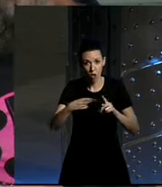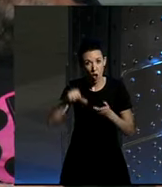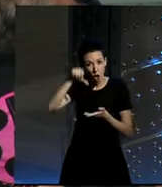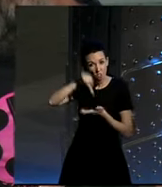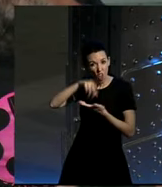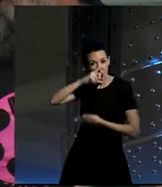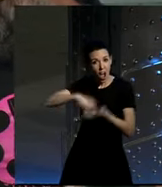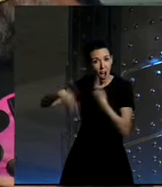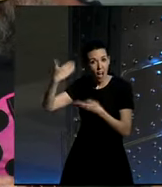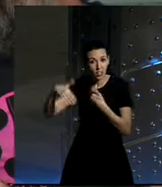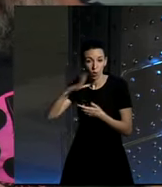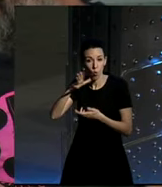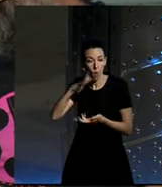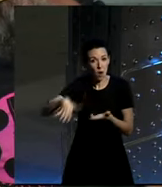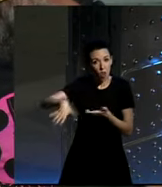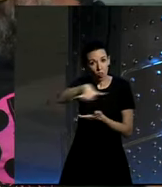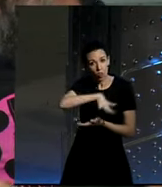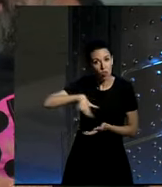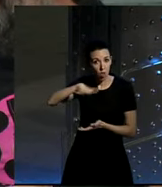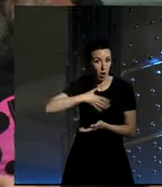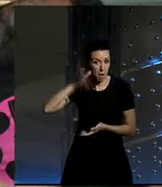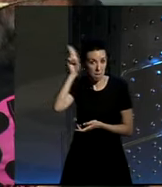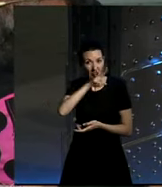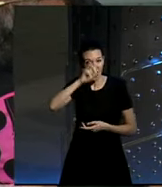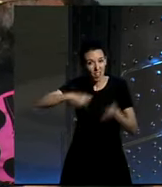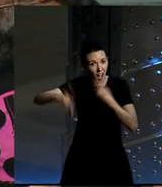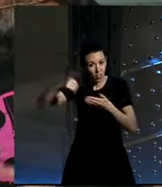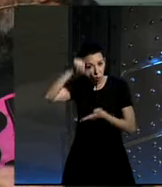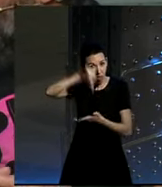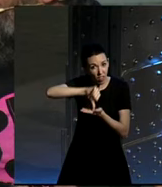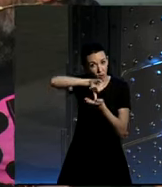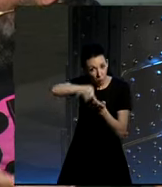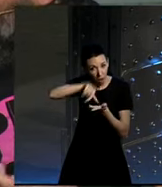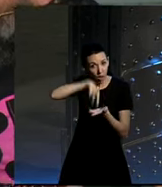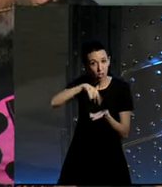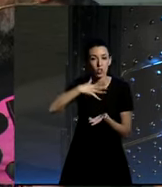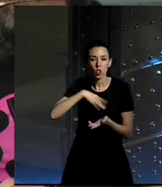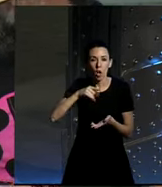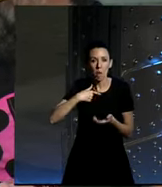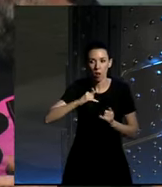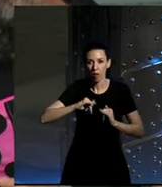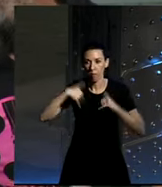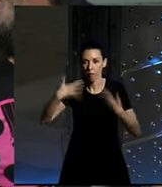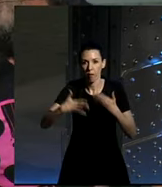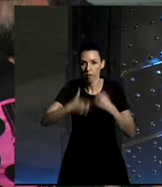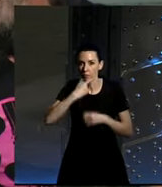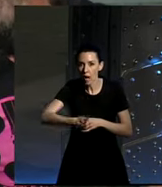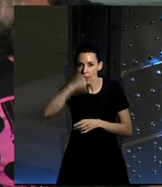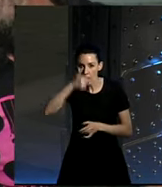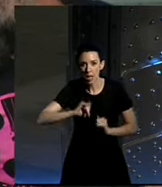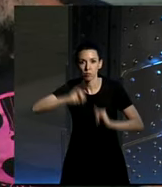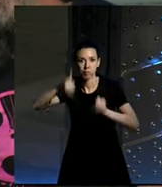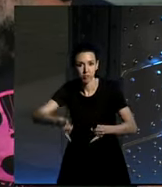antiguos como el casco de Madrid pues están más puedes llegar antes a los sitios y es más fácil creo que